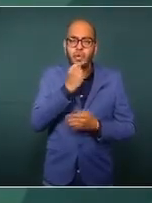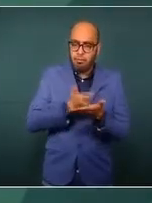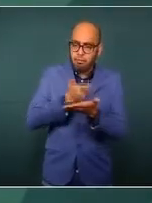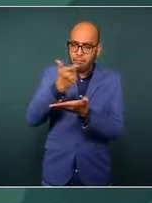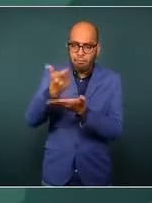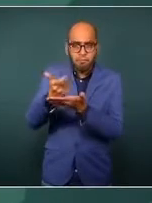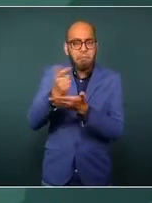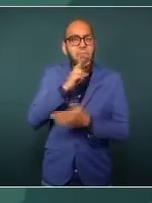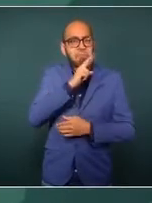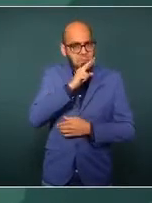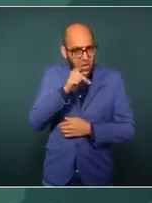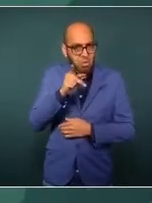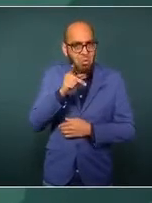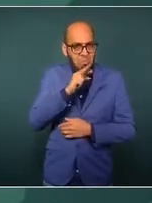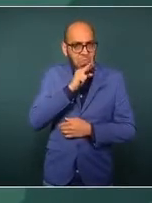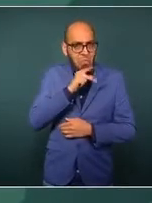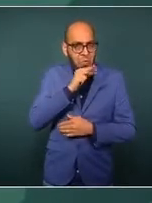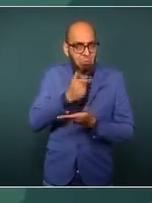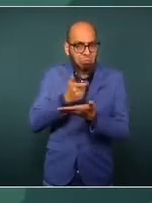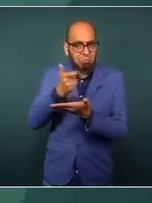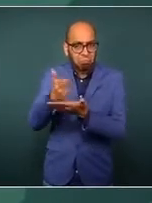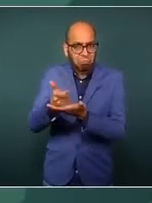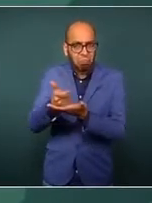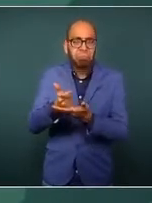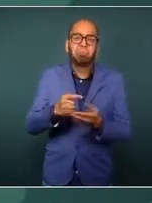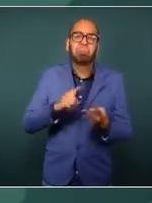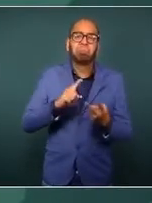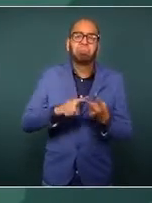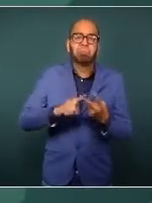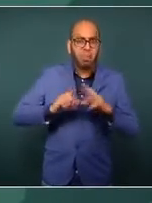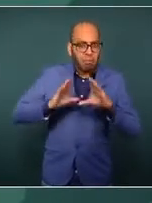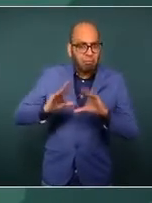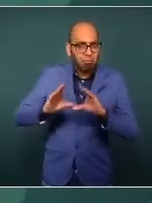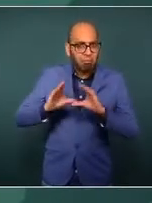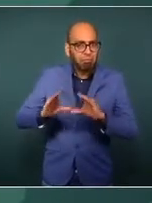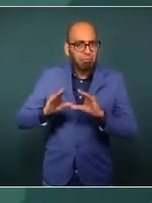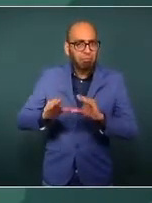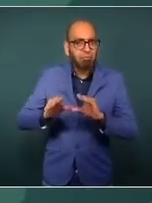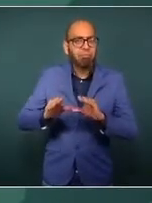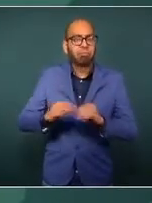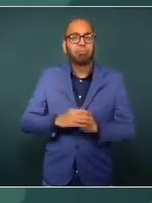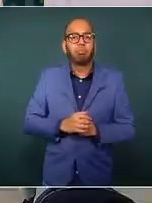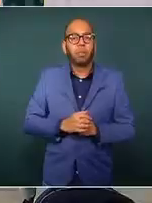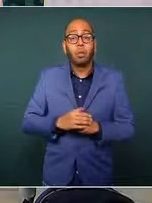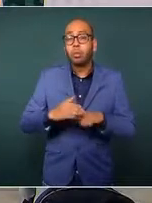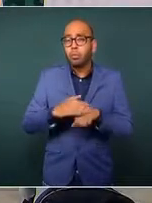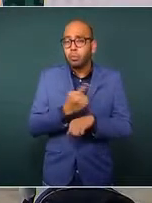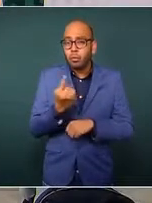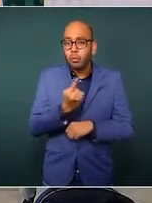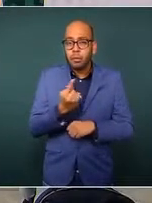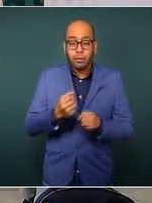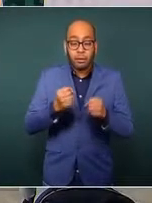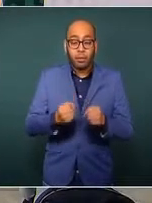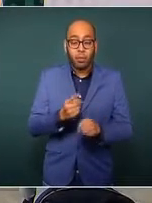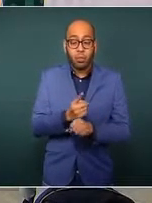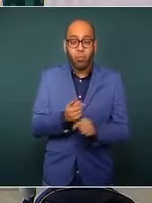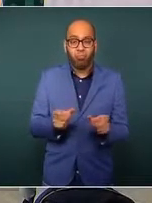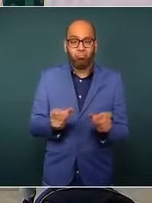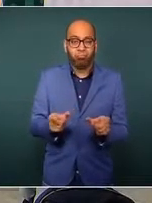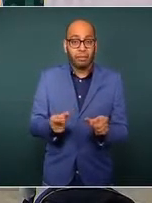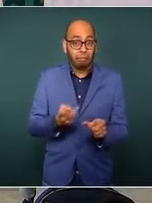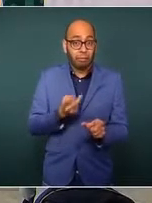cuidamos mucho el tema de su capacitación, porque de esto de la seguridad el tema